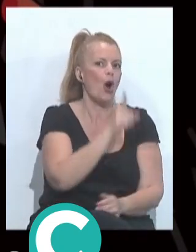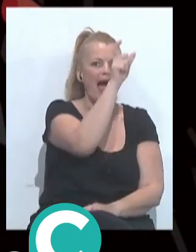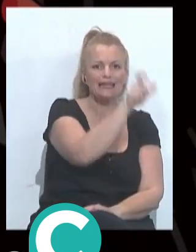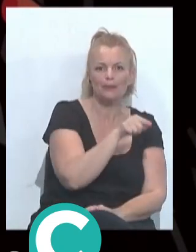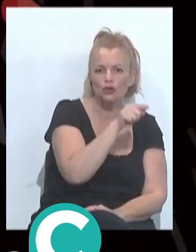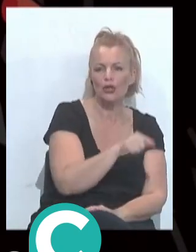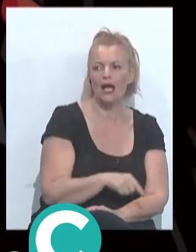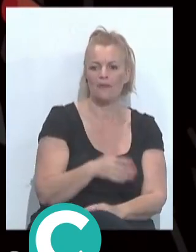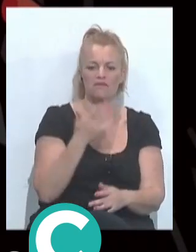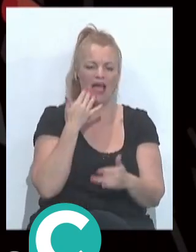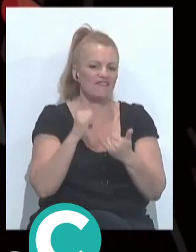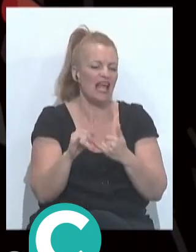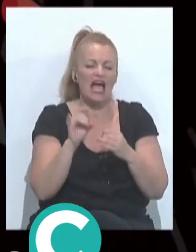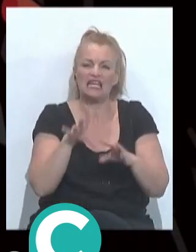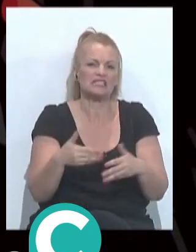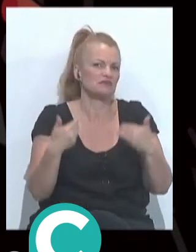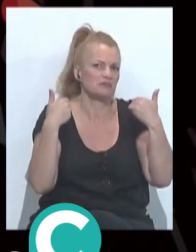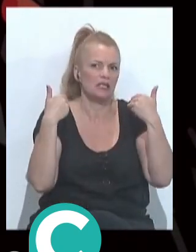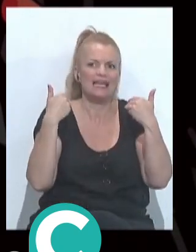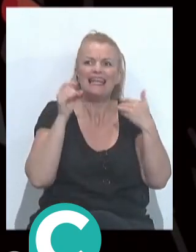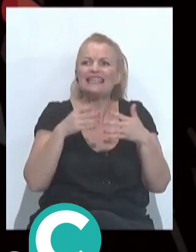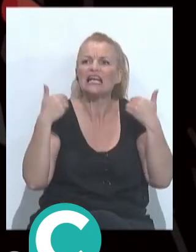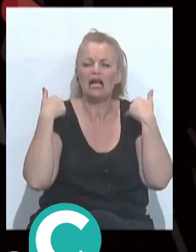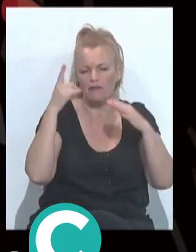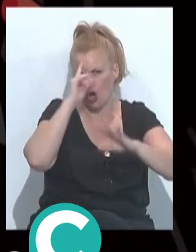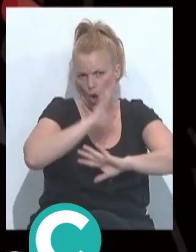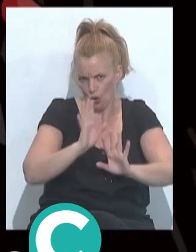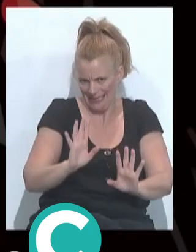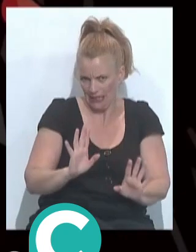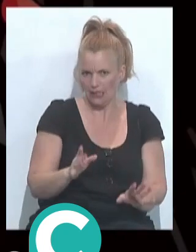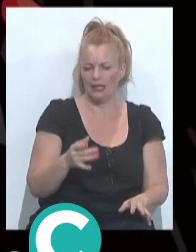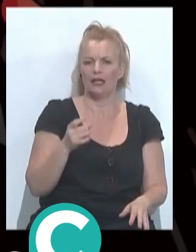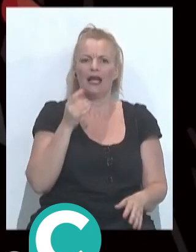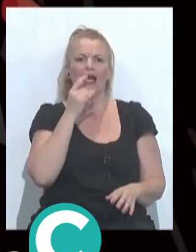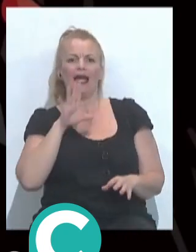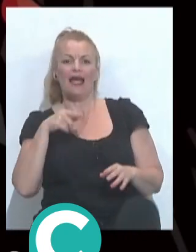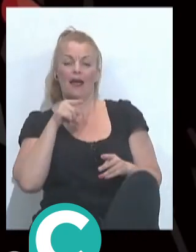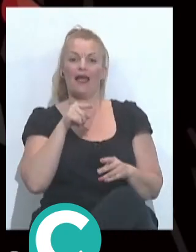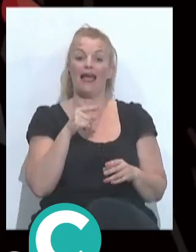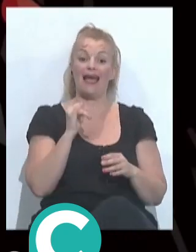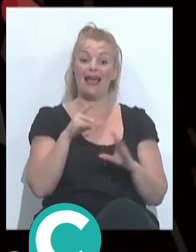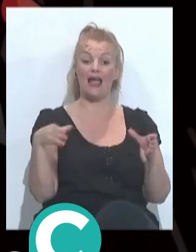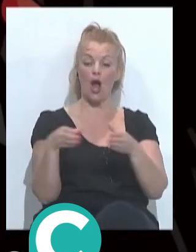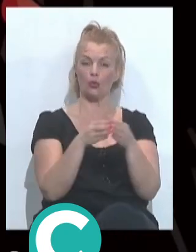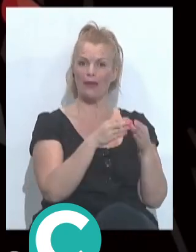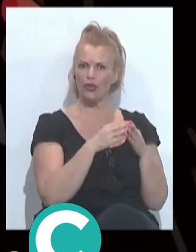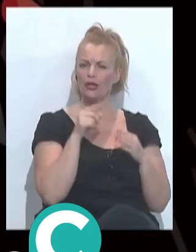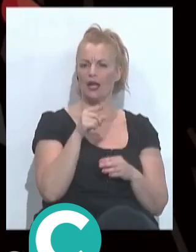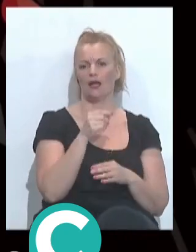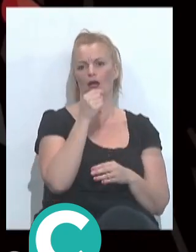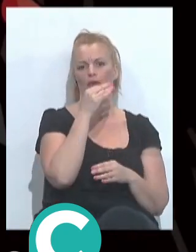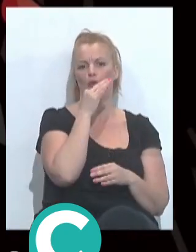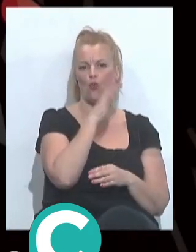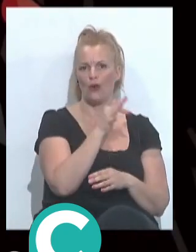fulanito, y al final pues no sé quién se encargaba de eso ya hasta ahí no llego, quién se encargaba de poner a jurado. Entre todas esas propuestas. Entre las agrupaciones sale el